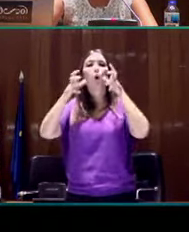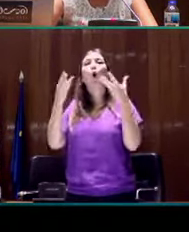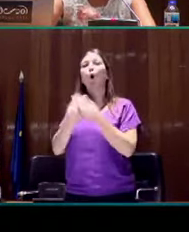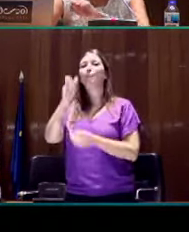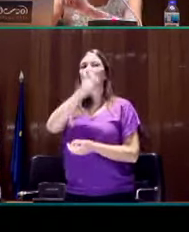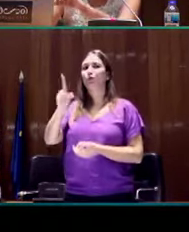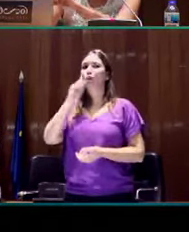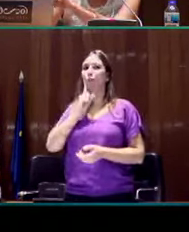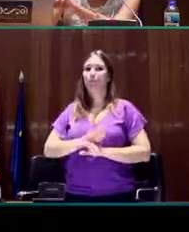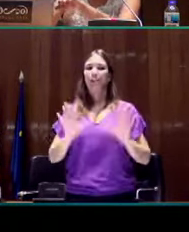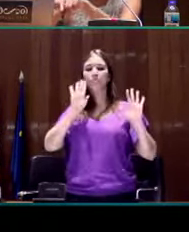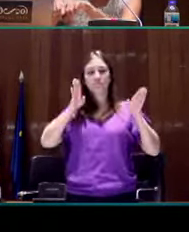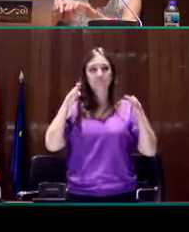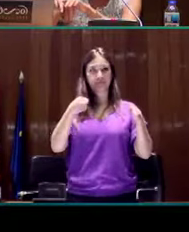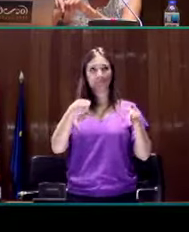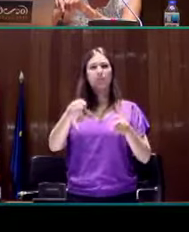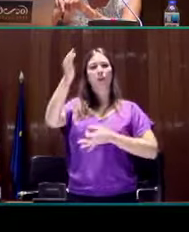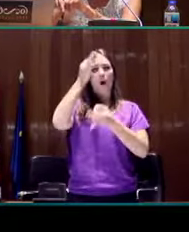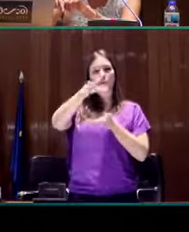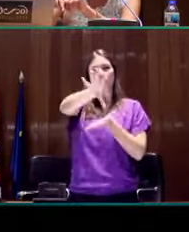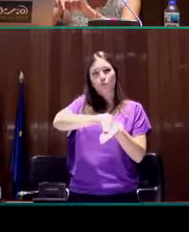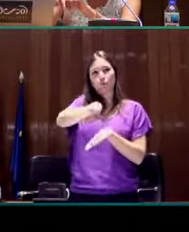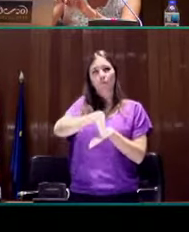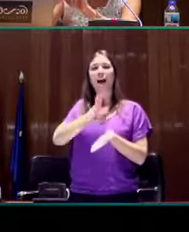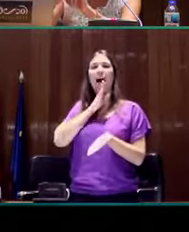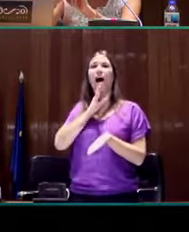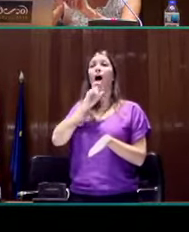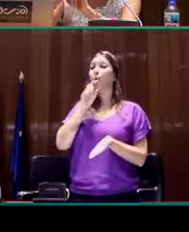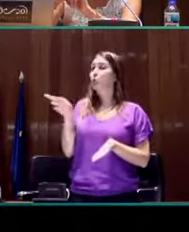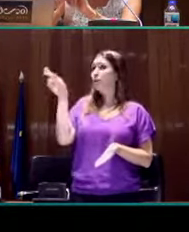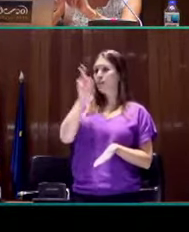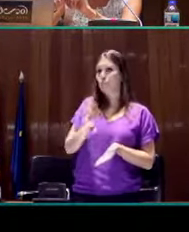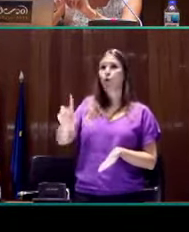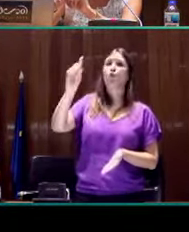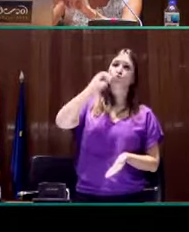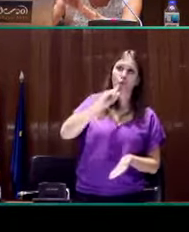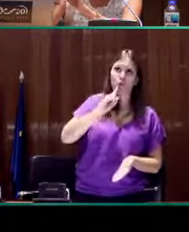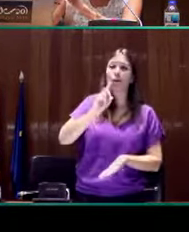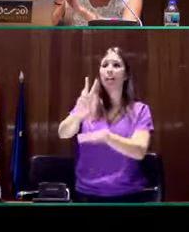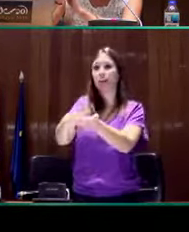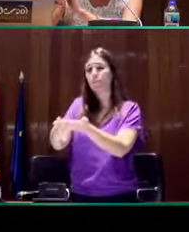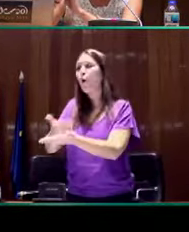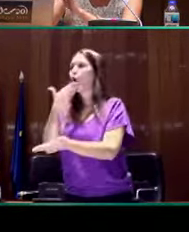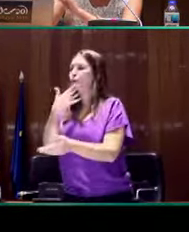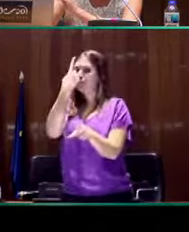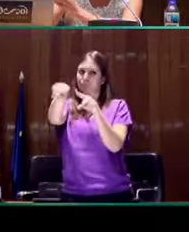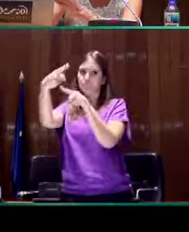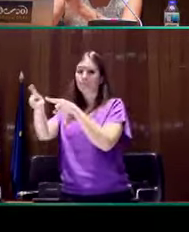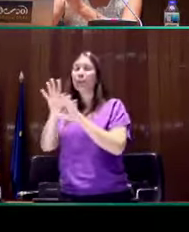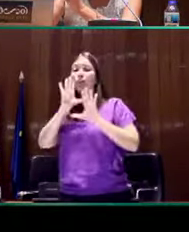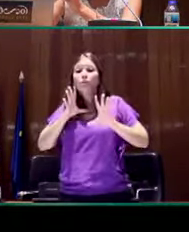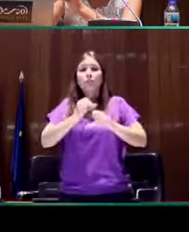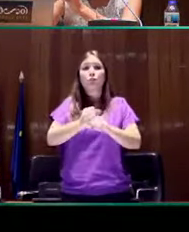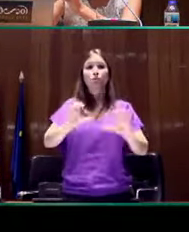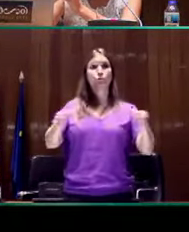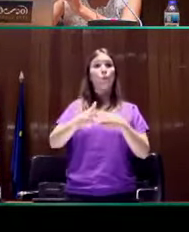sordos. Esta recogida de datos ya he dicho que es totalmente diferente entre sordos, oyentes e intérpretes y, en el caso de los sordos, en la